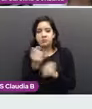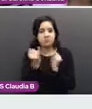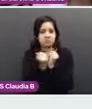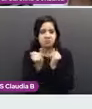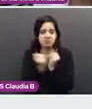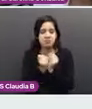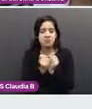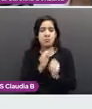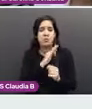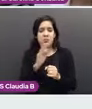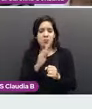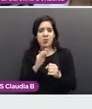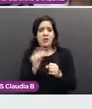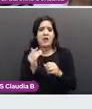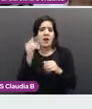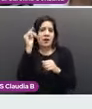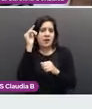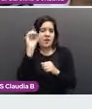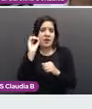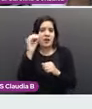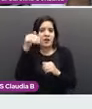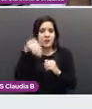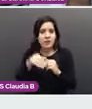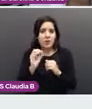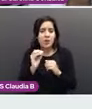arriba abajo o de adentro hacia afuera.